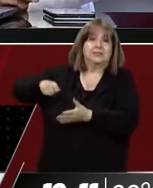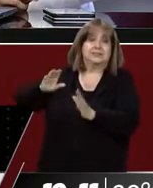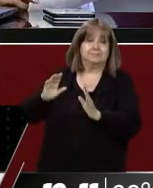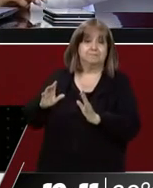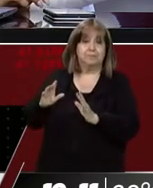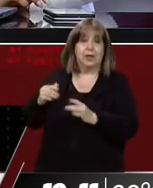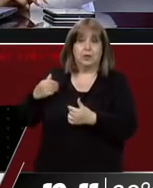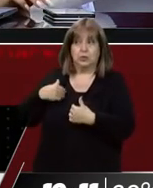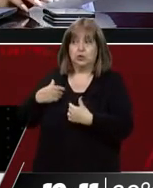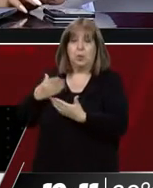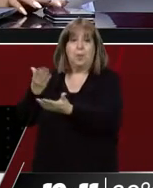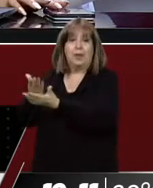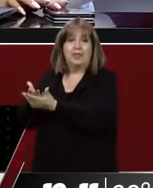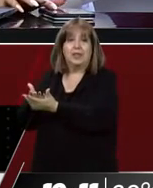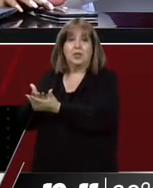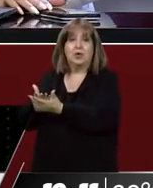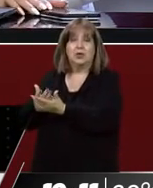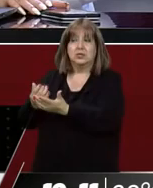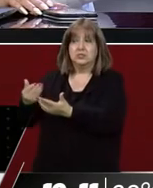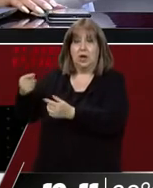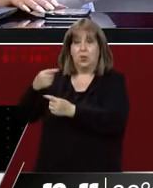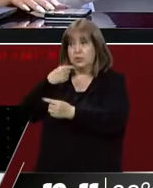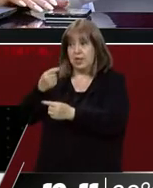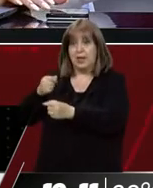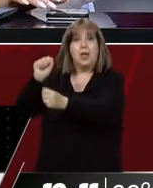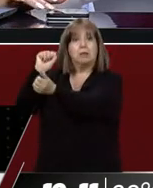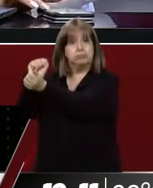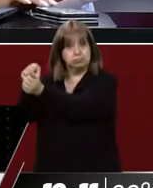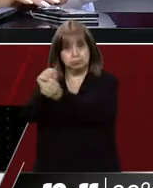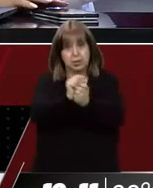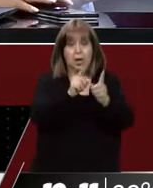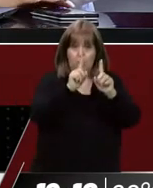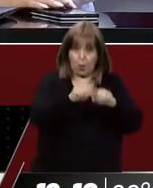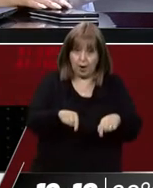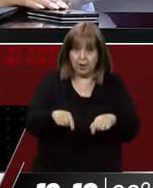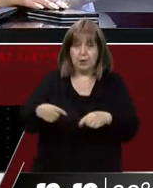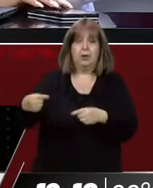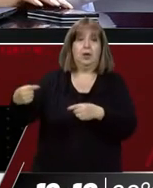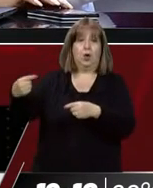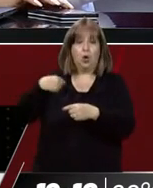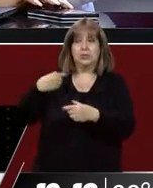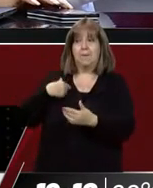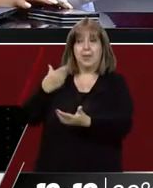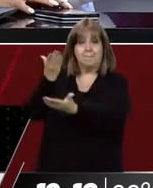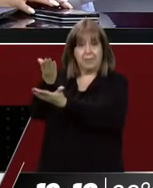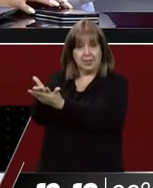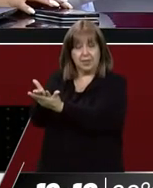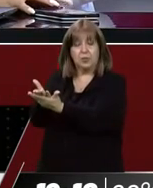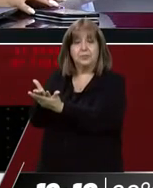nosotros también hemos planteado que ante un eventual rechazo de la solicitud que hoy se ha impietrado por la defensa, tampoco